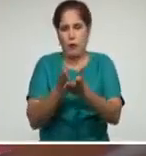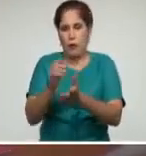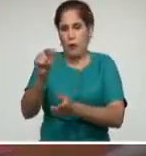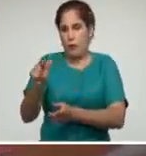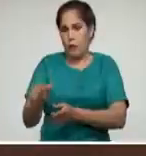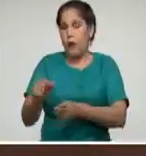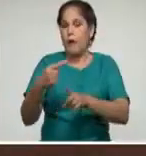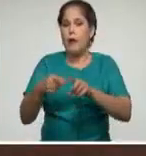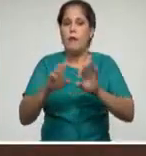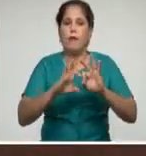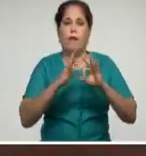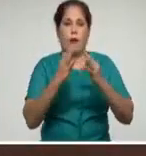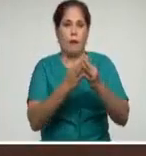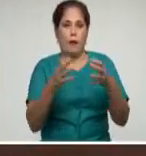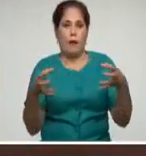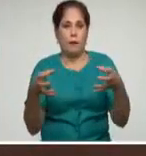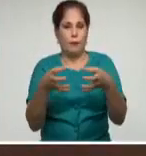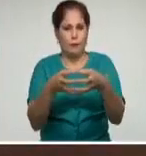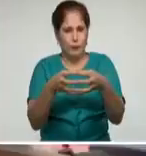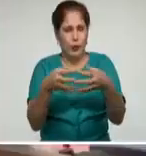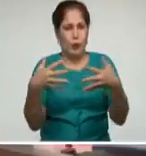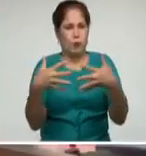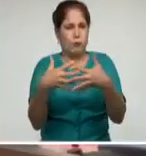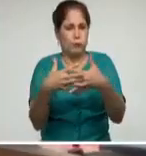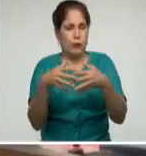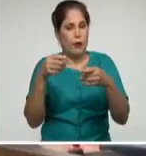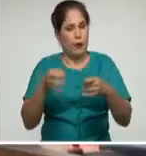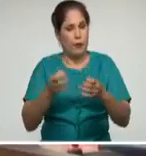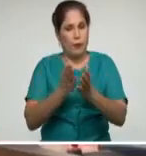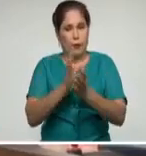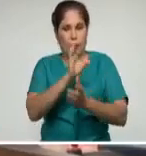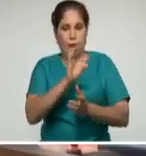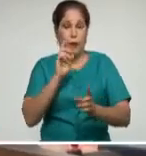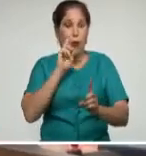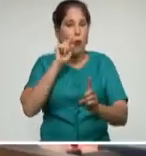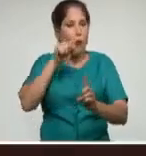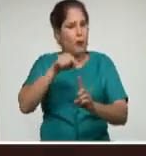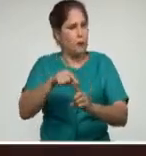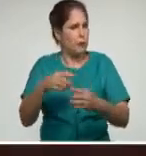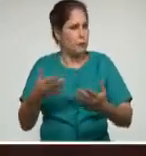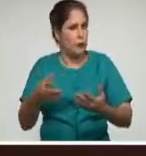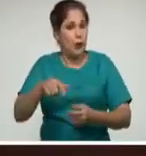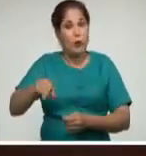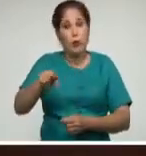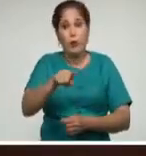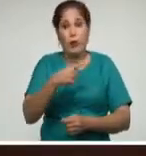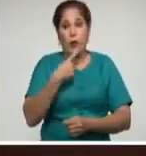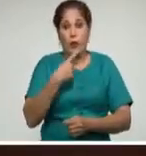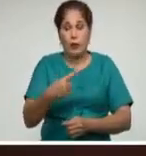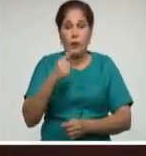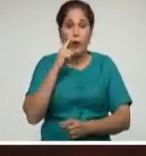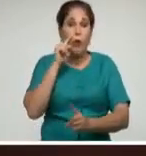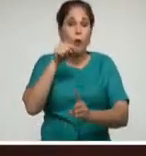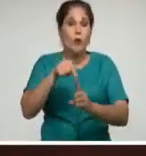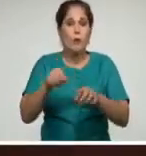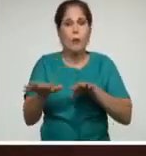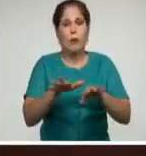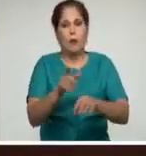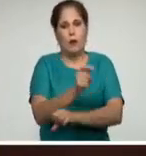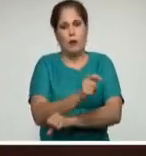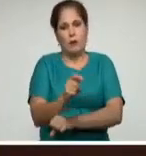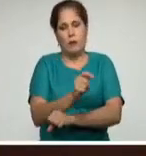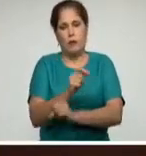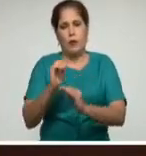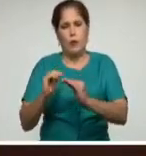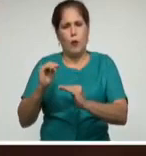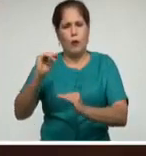y sus familias desplegadas en y desde la escuela. El objetivo de todo este trabajo ha sido preparar al docente de los diferentes